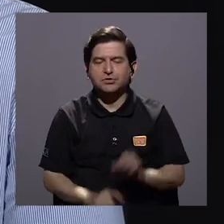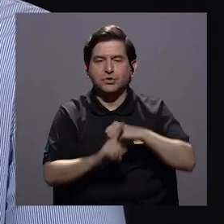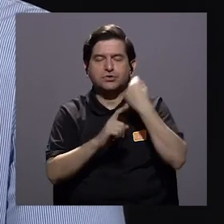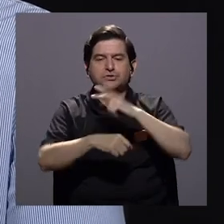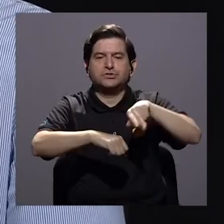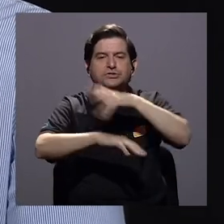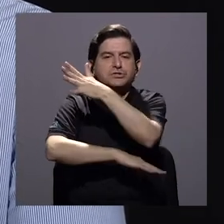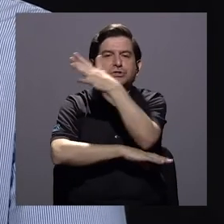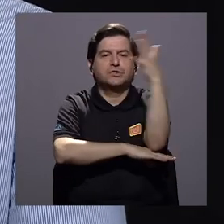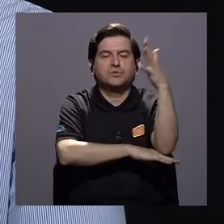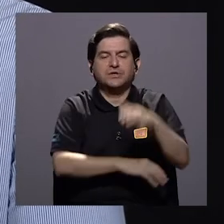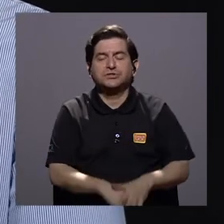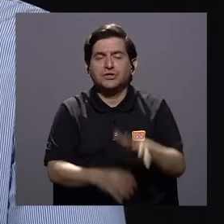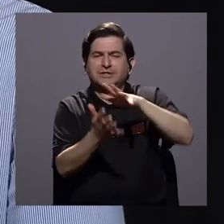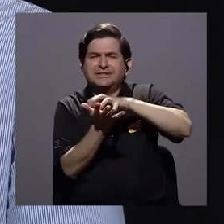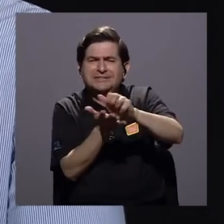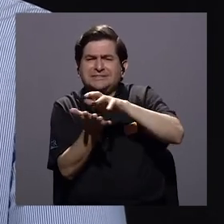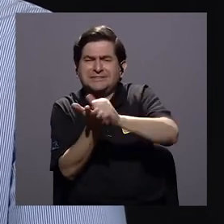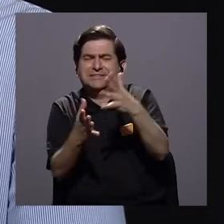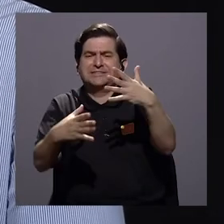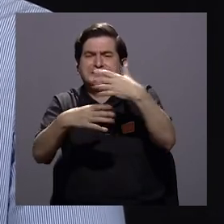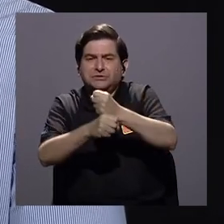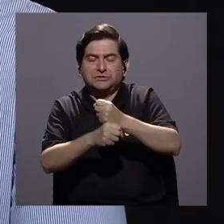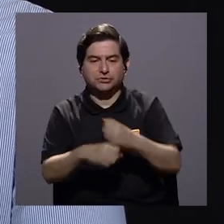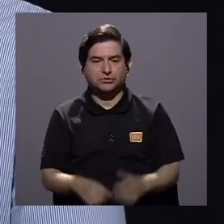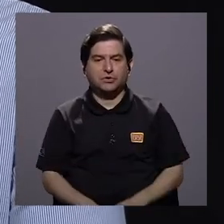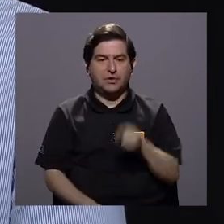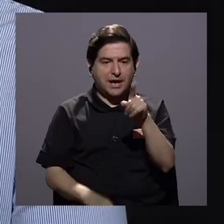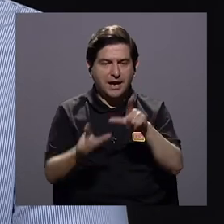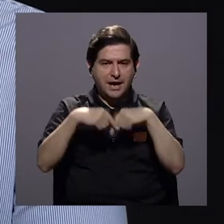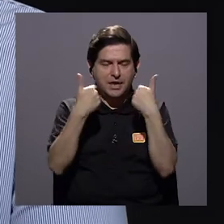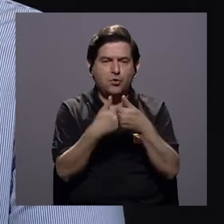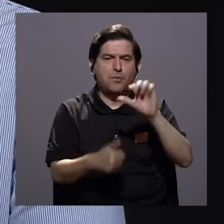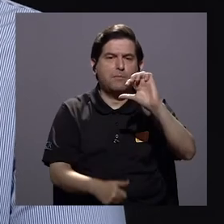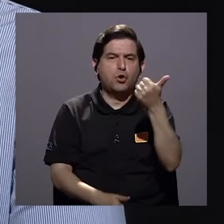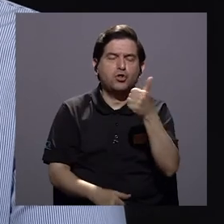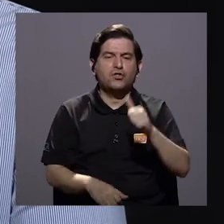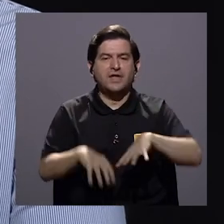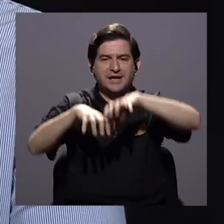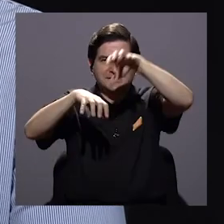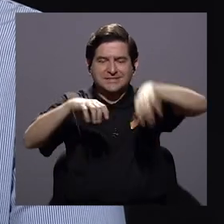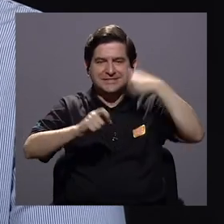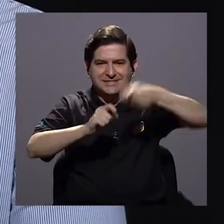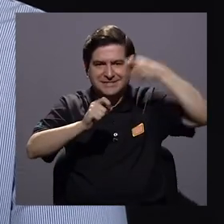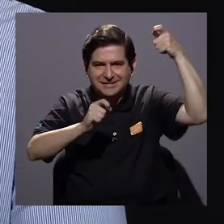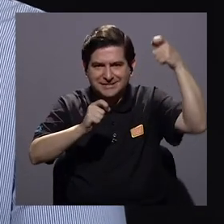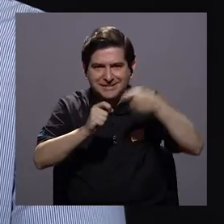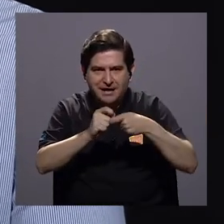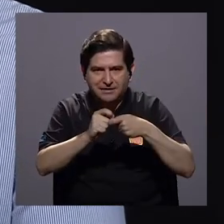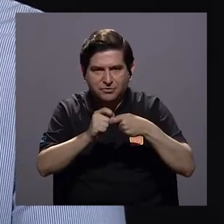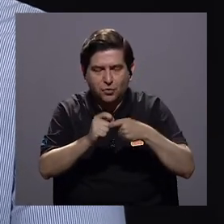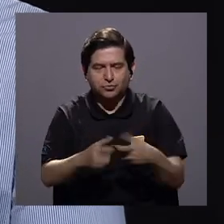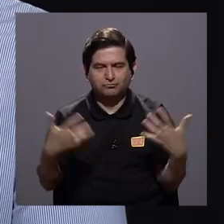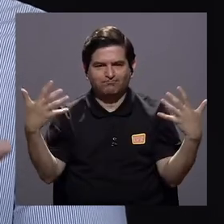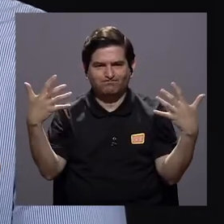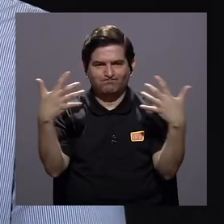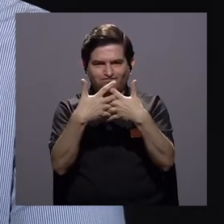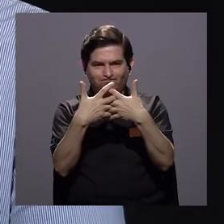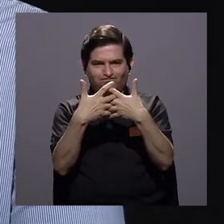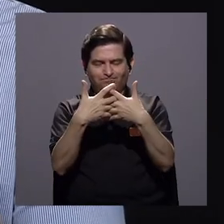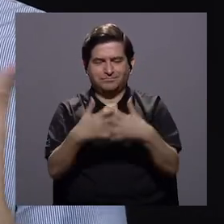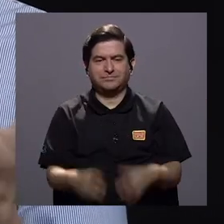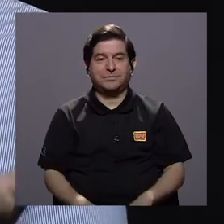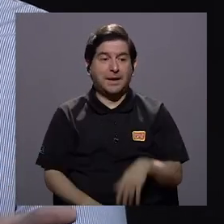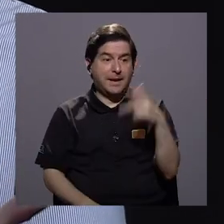eventos naturales que terminan en desastres y hay un conjunto sobre todo 10 cantones en específico que coinciden